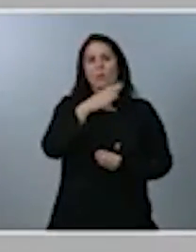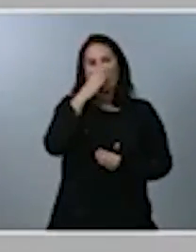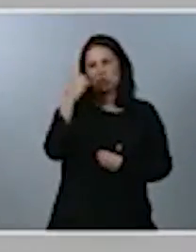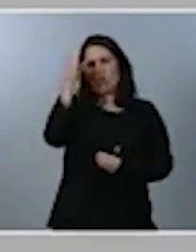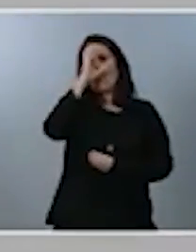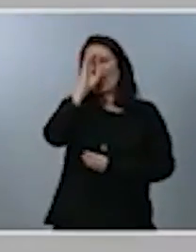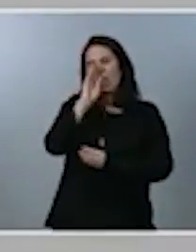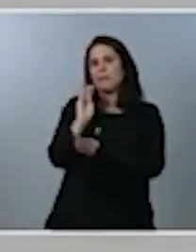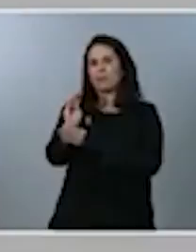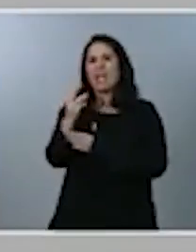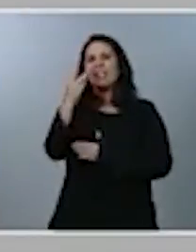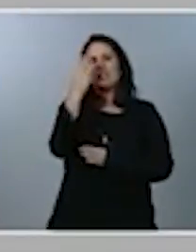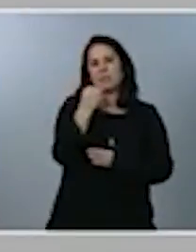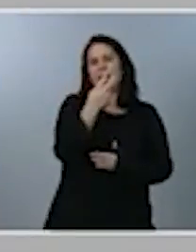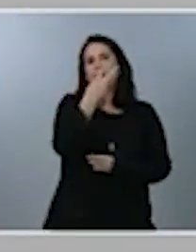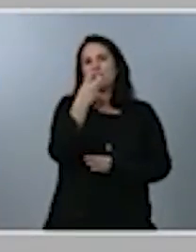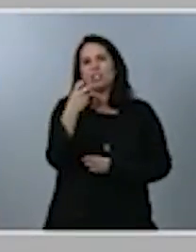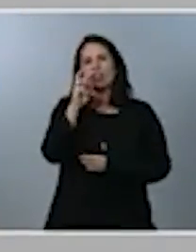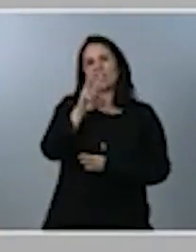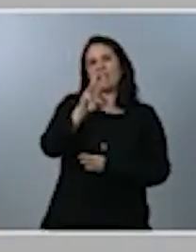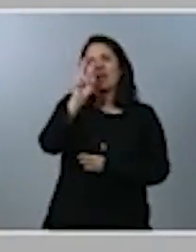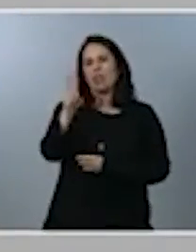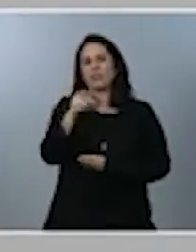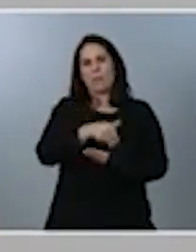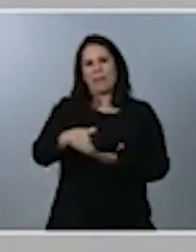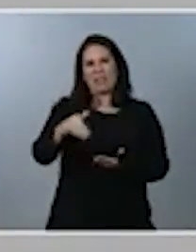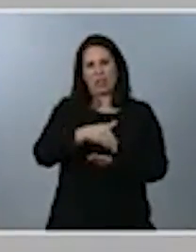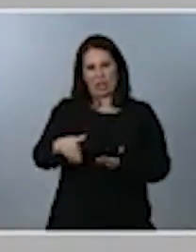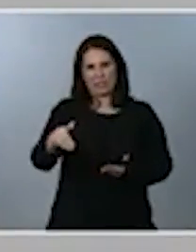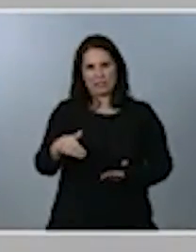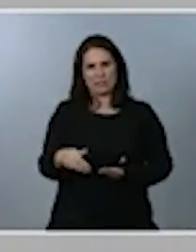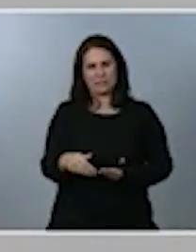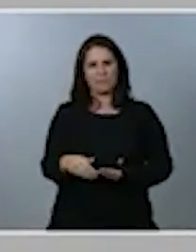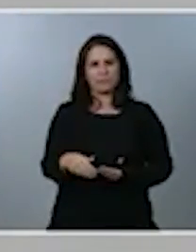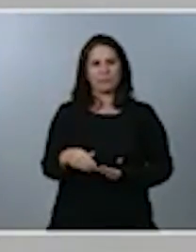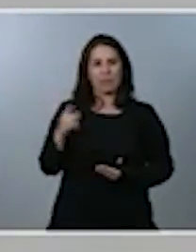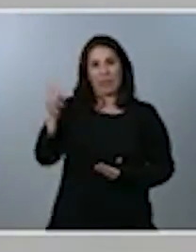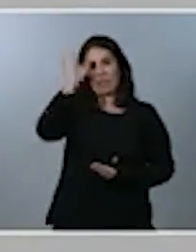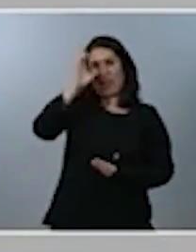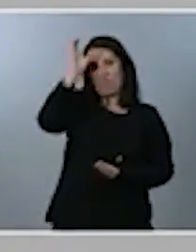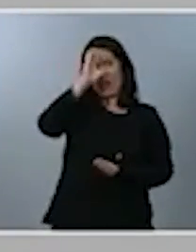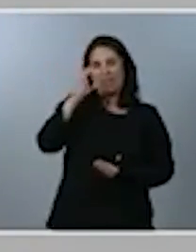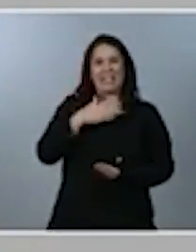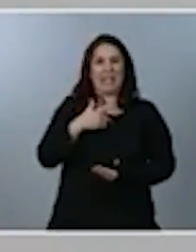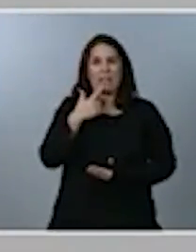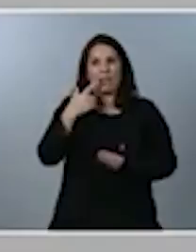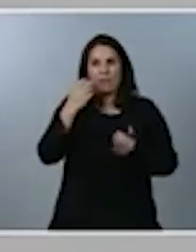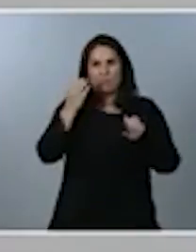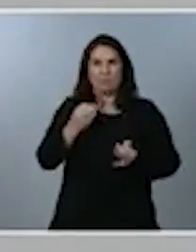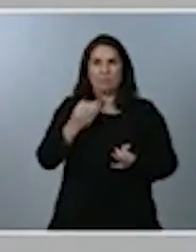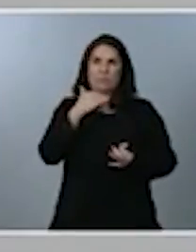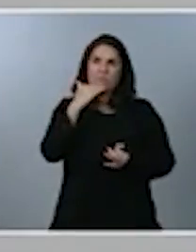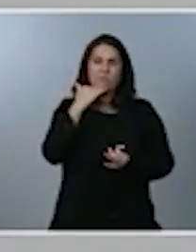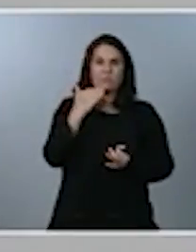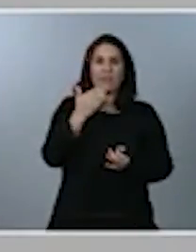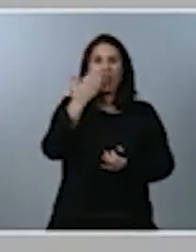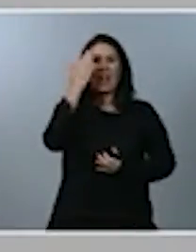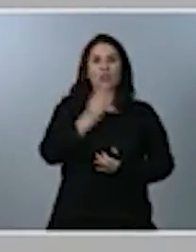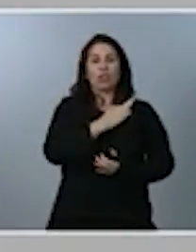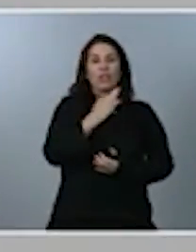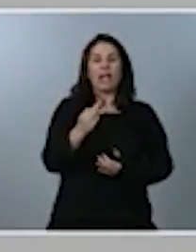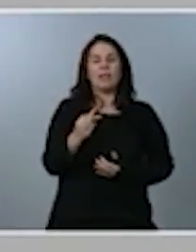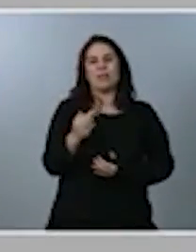.232 millones a ciencia, lo que significa casi un 60% más de incremento